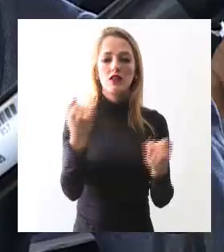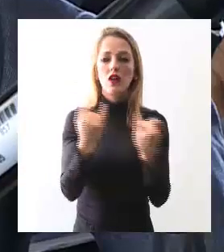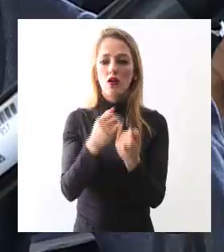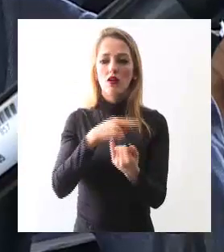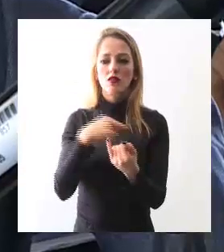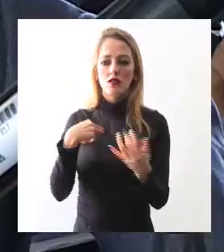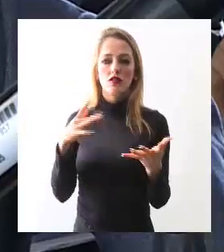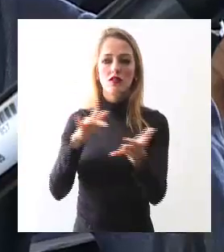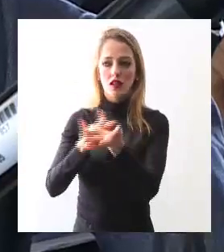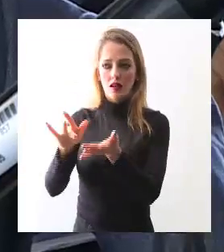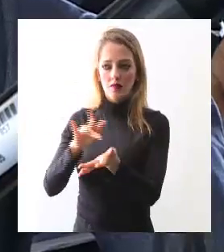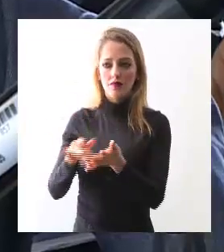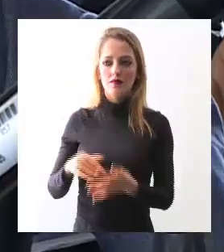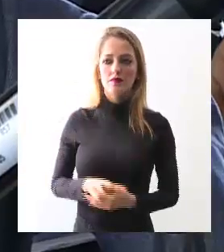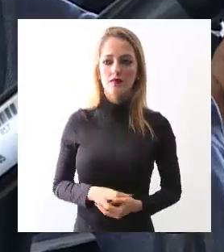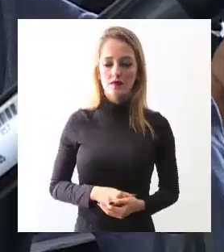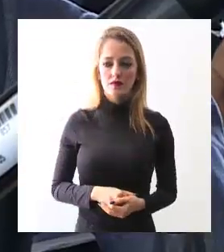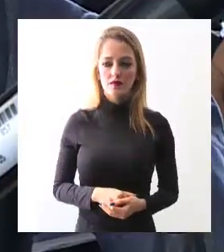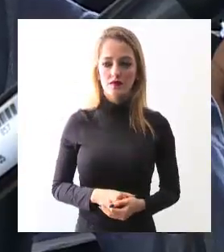en coordinación con el municipio.